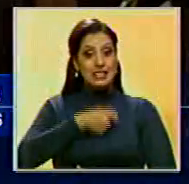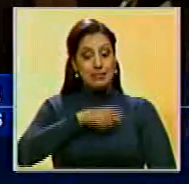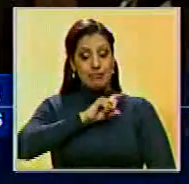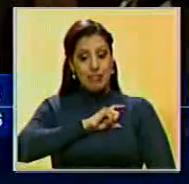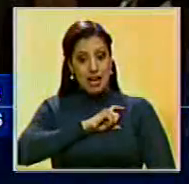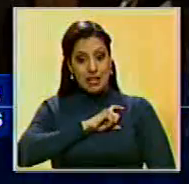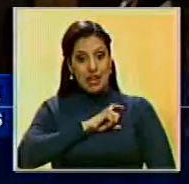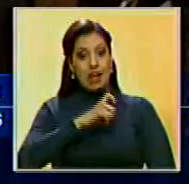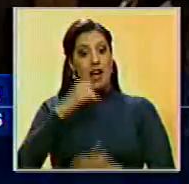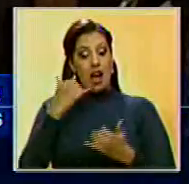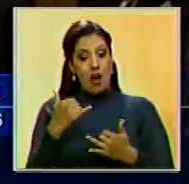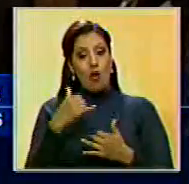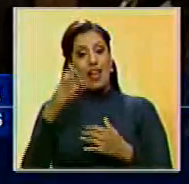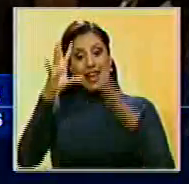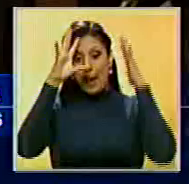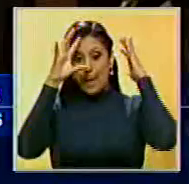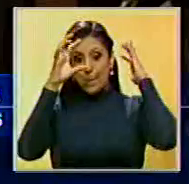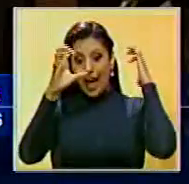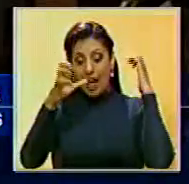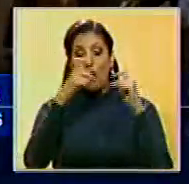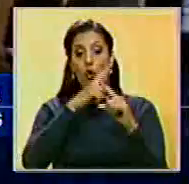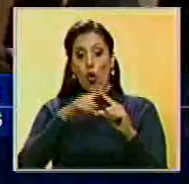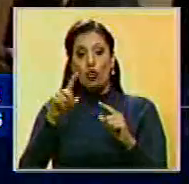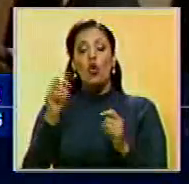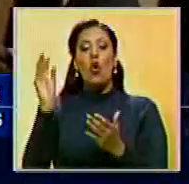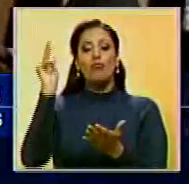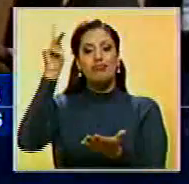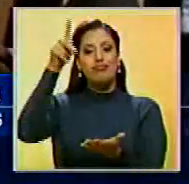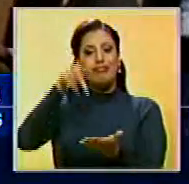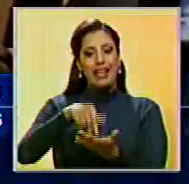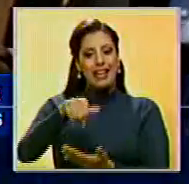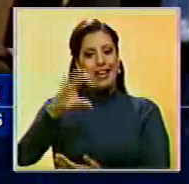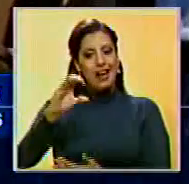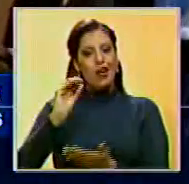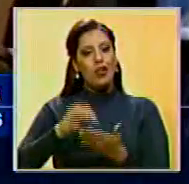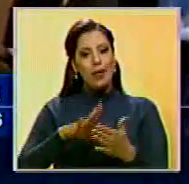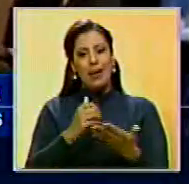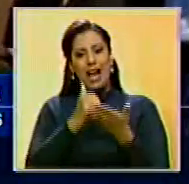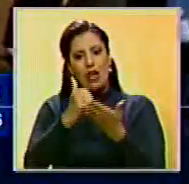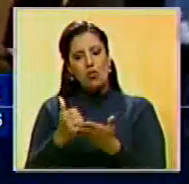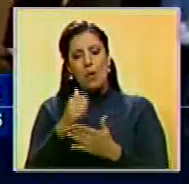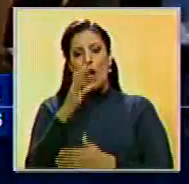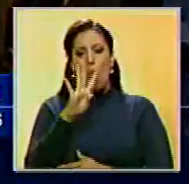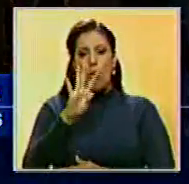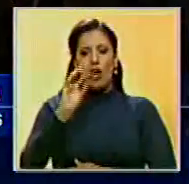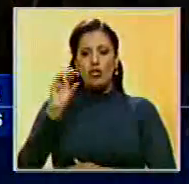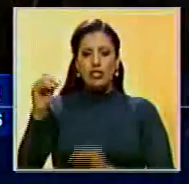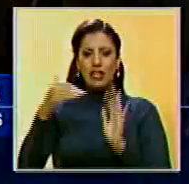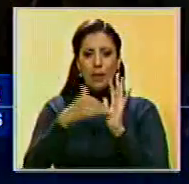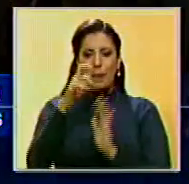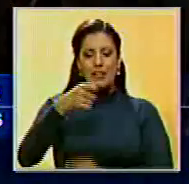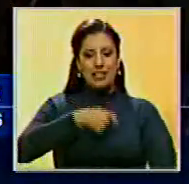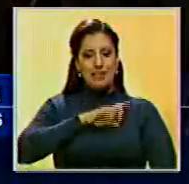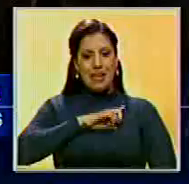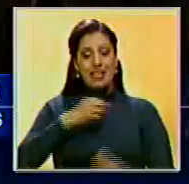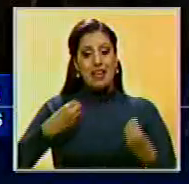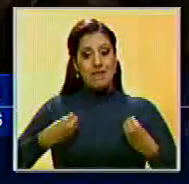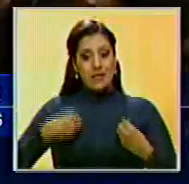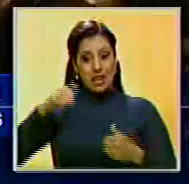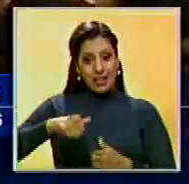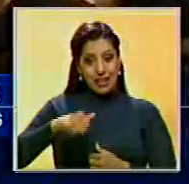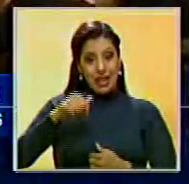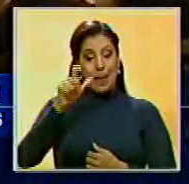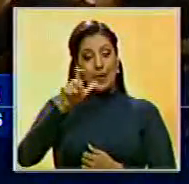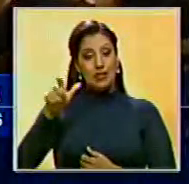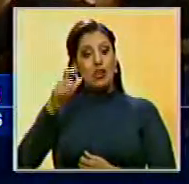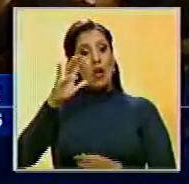Manuel García Margallo. El embajador Antonio Pérez regresará a Caracas para ayudar a los más de 400.000 españoles que viven en el país y que